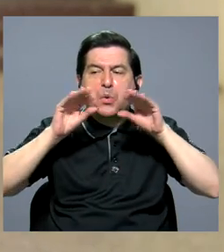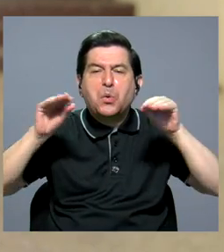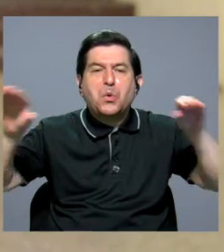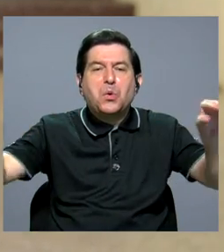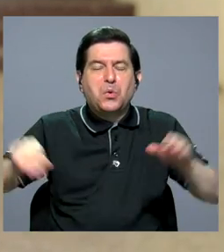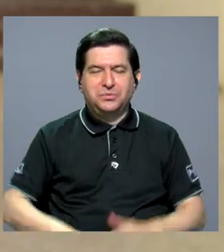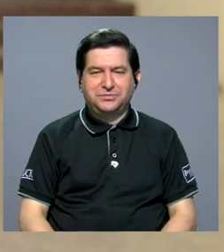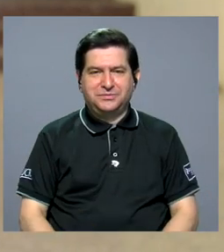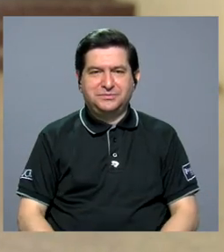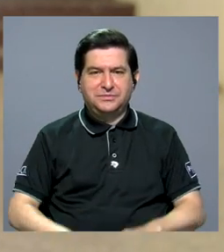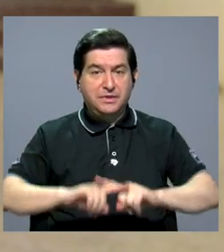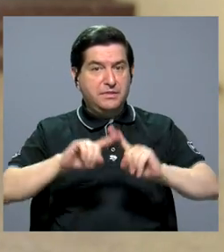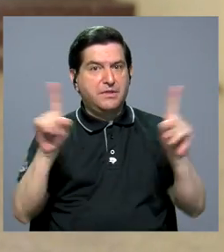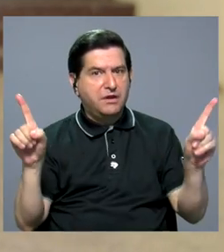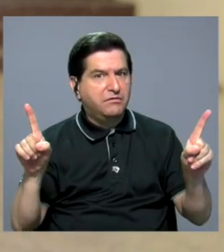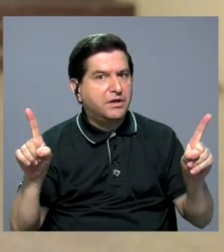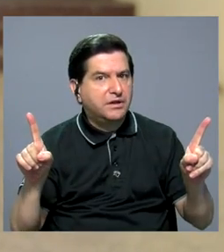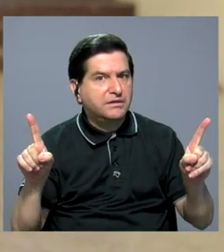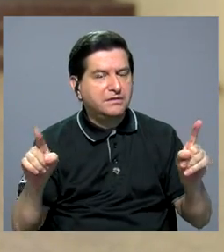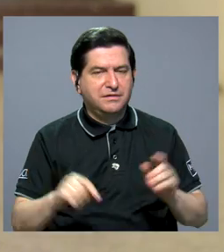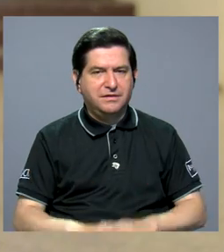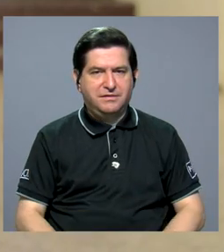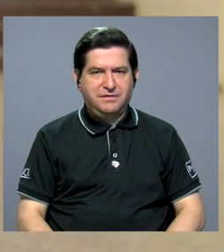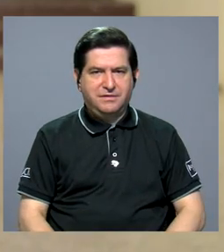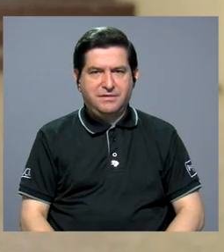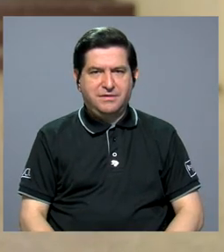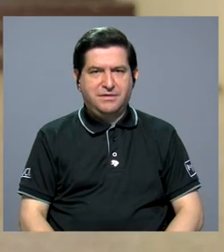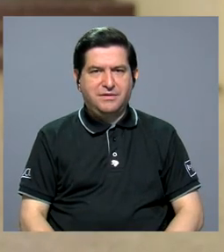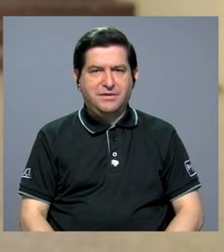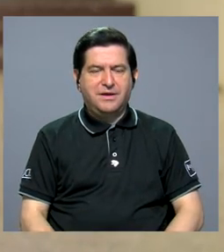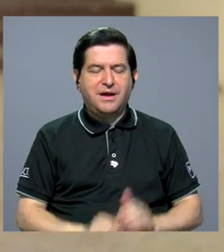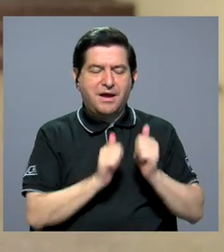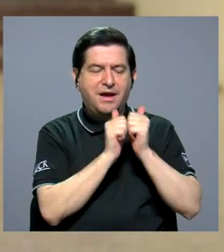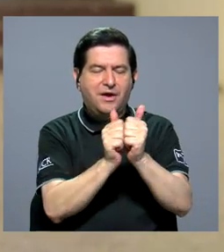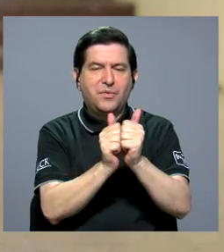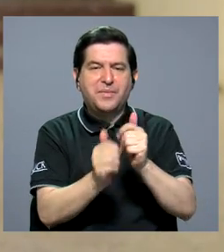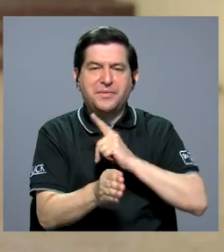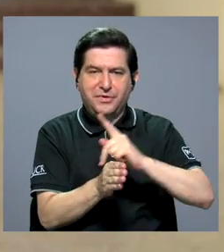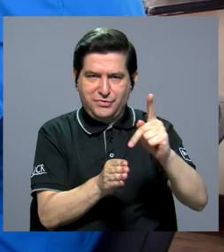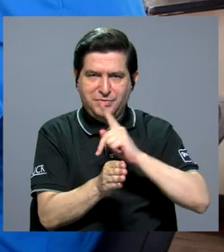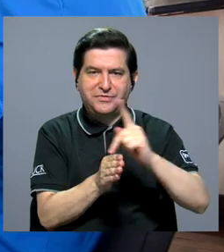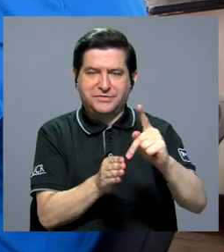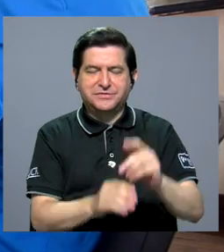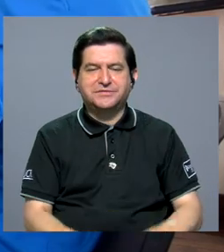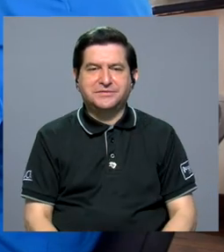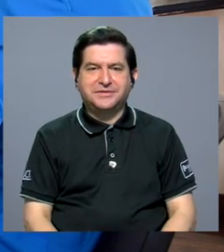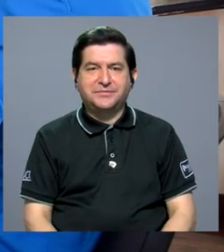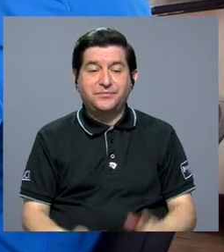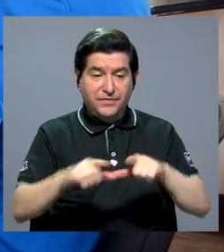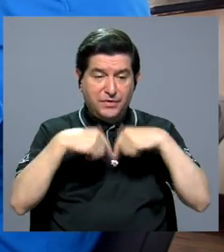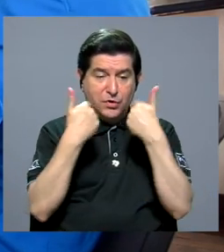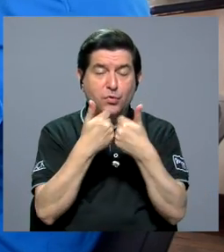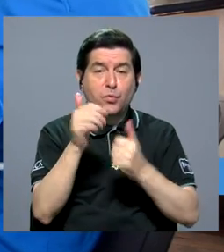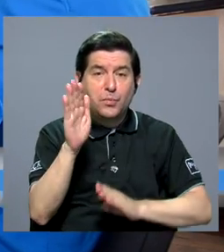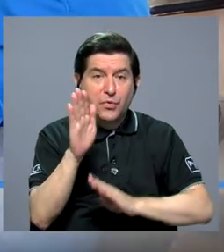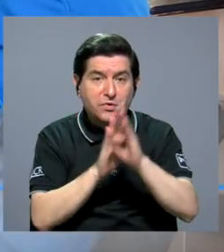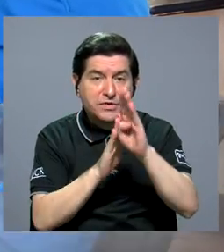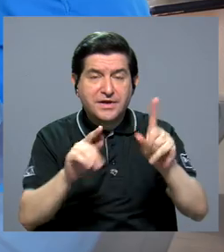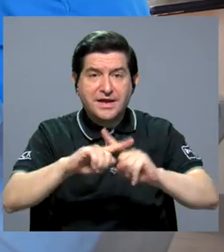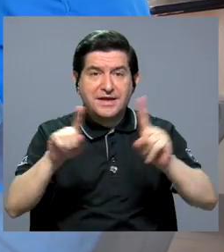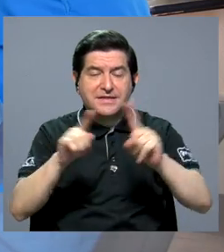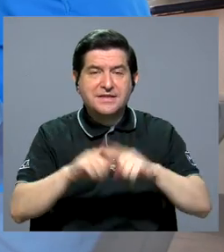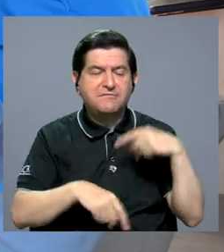En cambio, es muy diferente con un acompañamiento de un profesional. Y es que la Brigada desarrolló, en